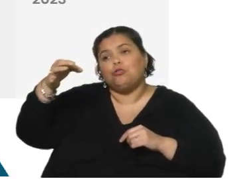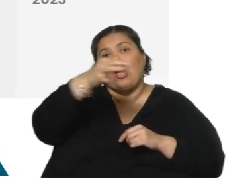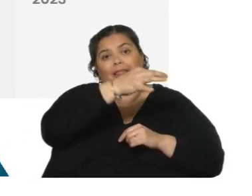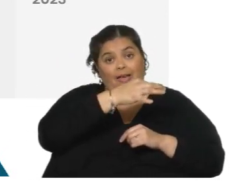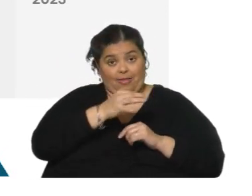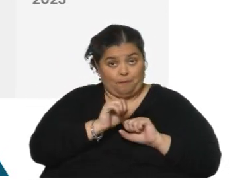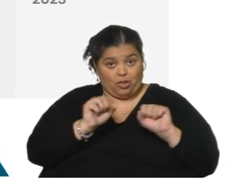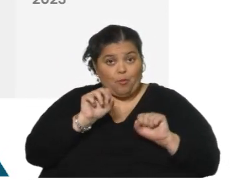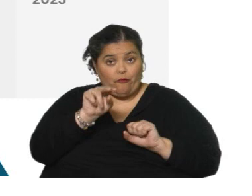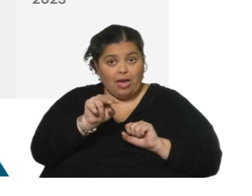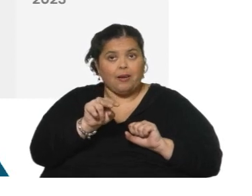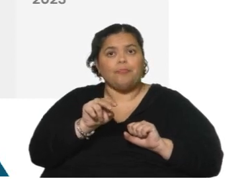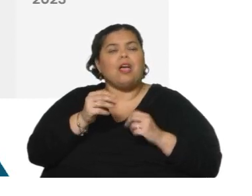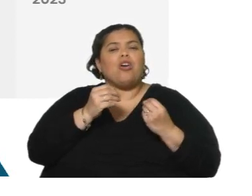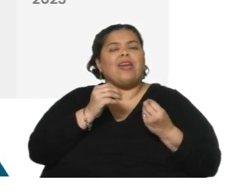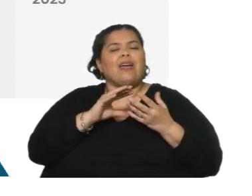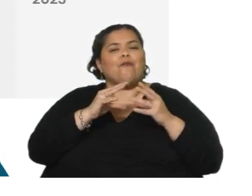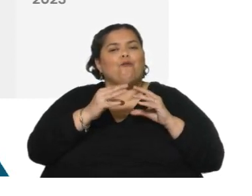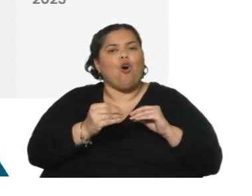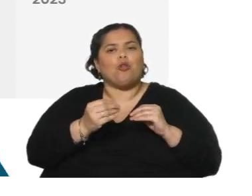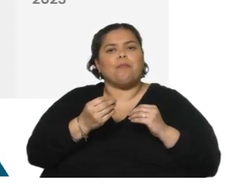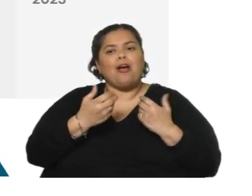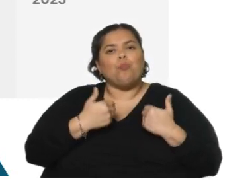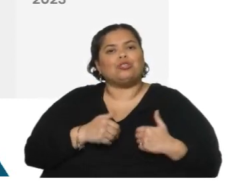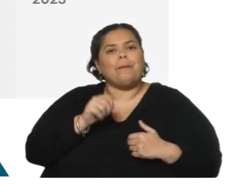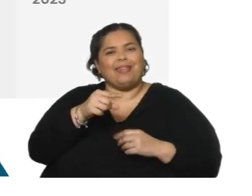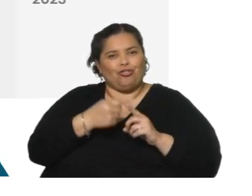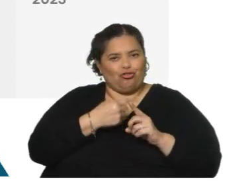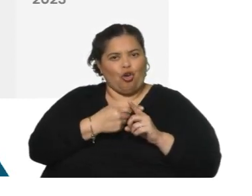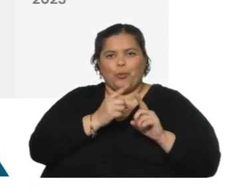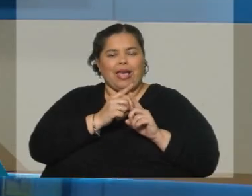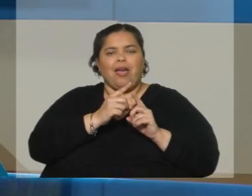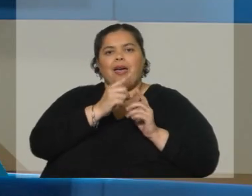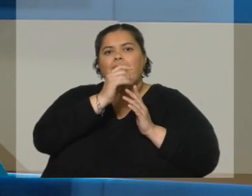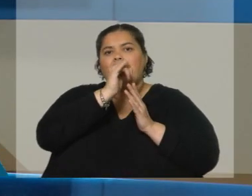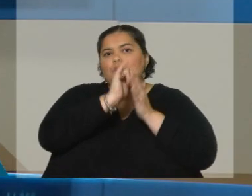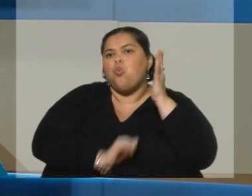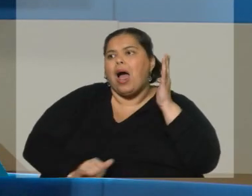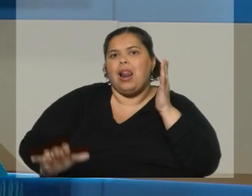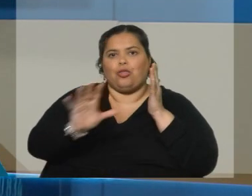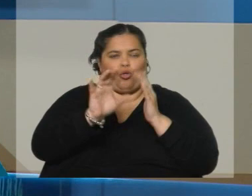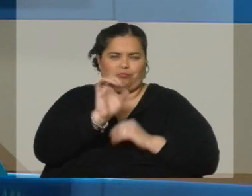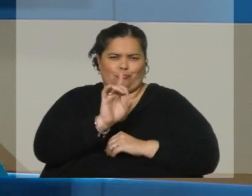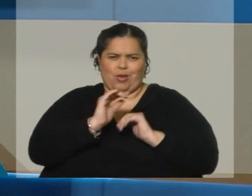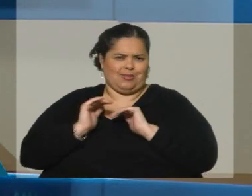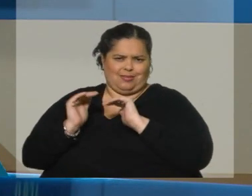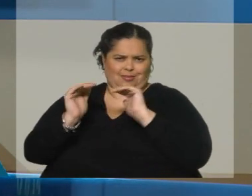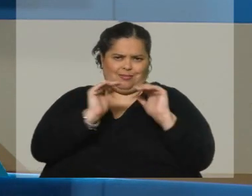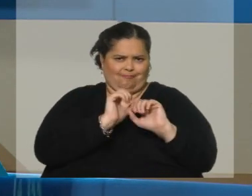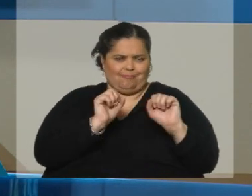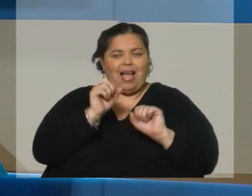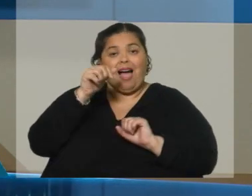observando de qué forma se comporta, porque nada es heterogéneo, ¿no? En el caso de Montevideo, podíamos